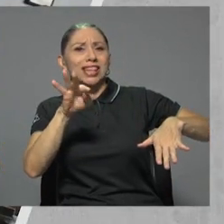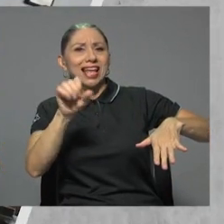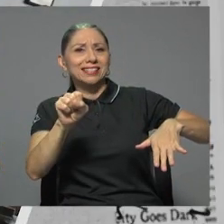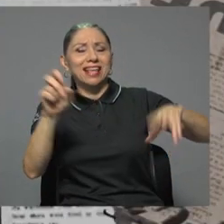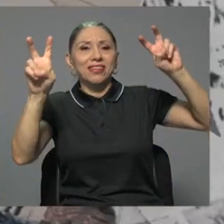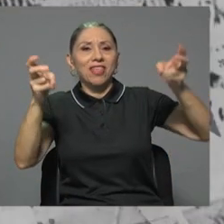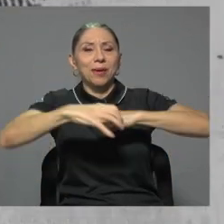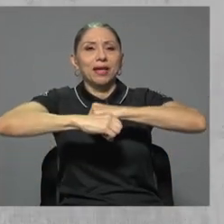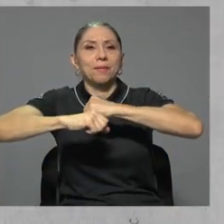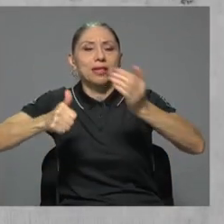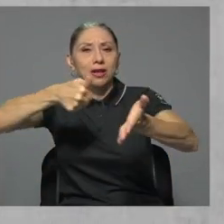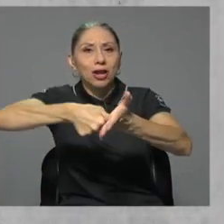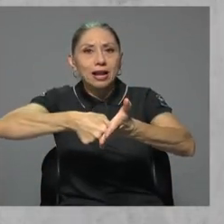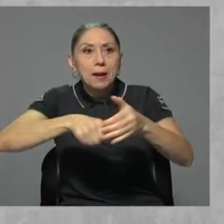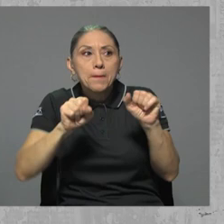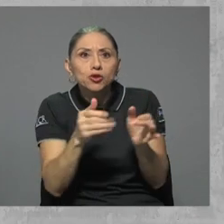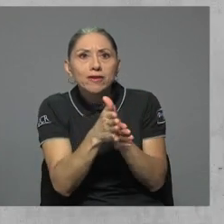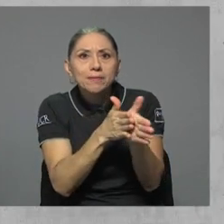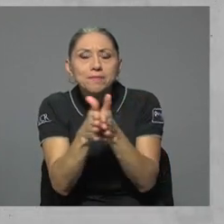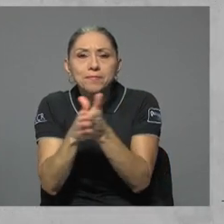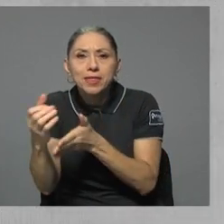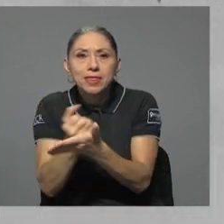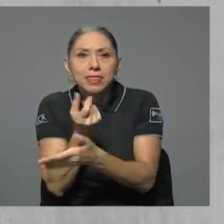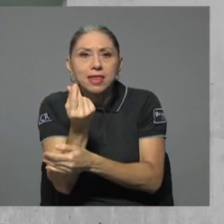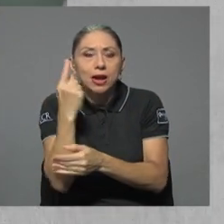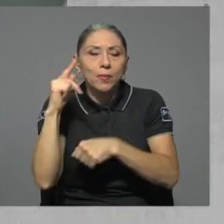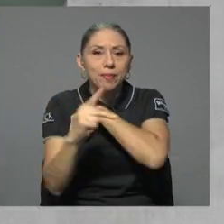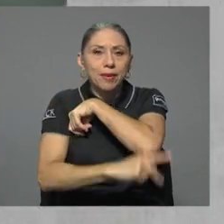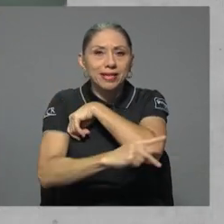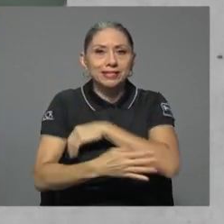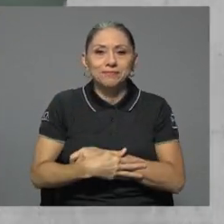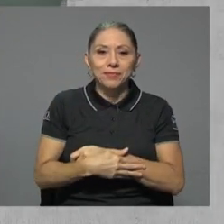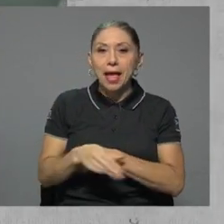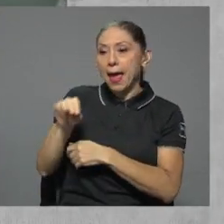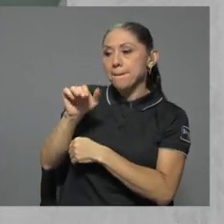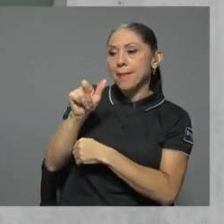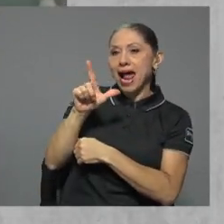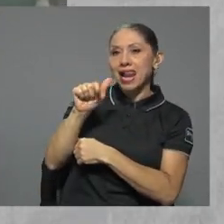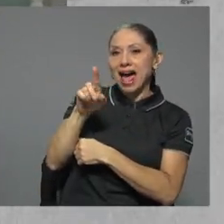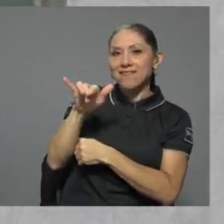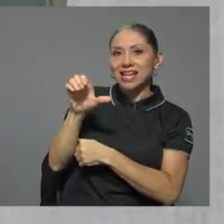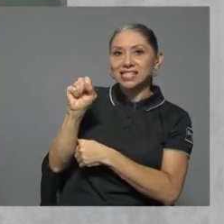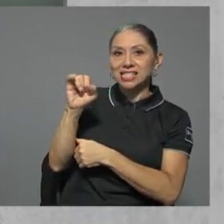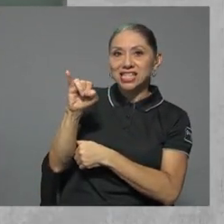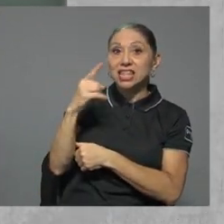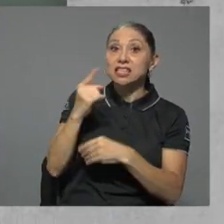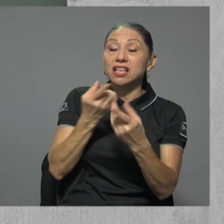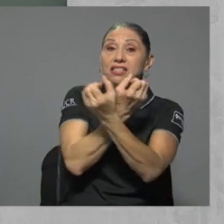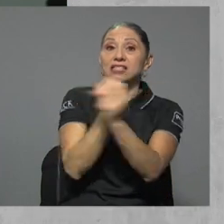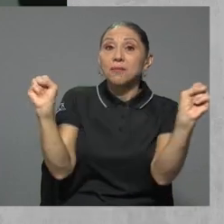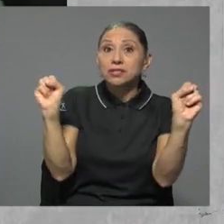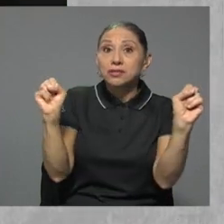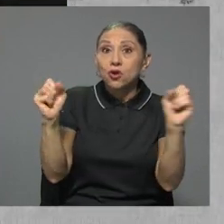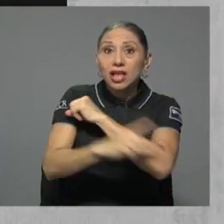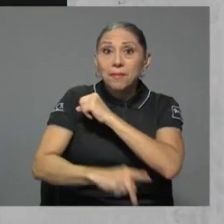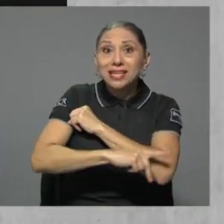y una posible mina de dinero para el país. Balabá se aseguró que la salvación del país está en Crucitas de Cútil y de